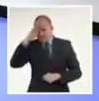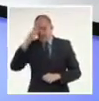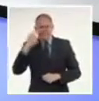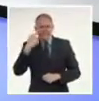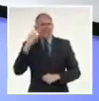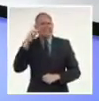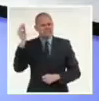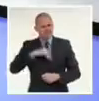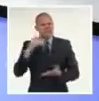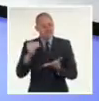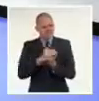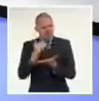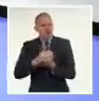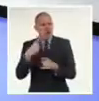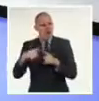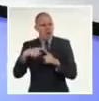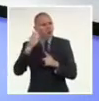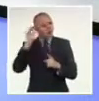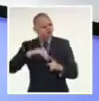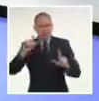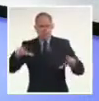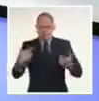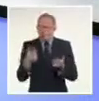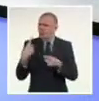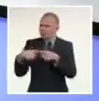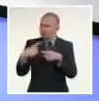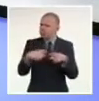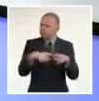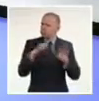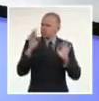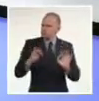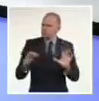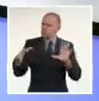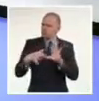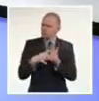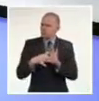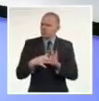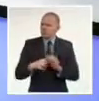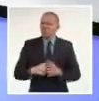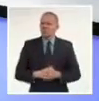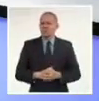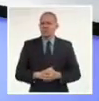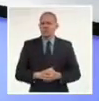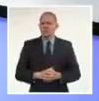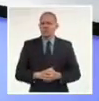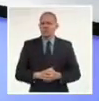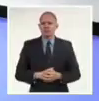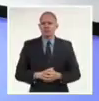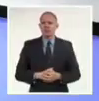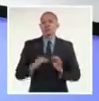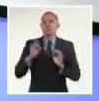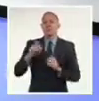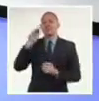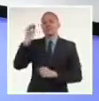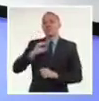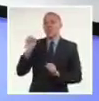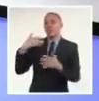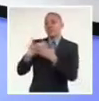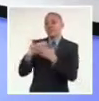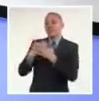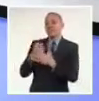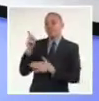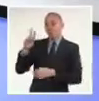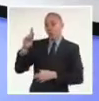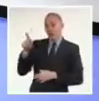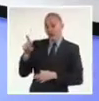sus deudas y han mantenido siempre el interés de negociar con sus legítimos acreedores. Tanto el BNC como Cuba están